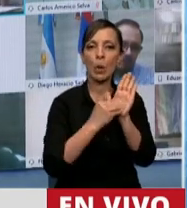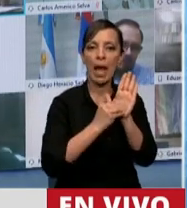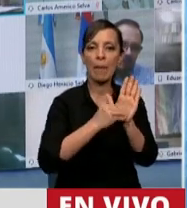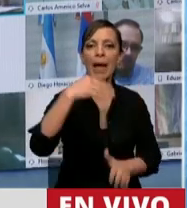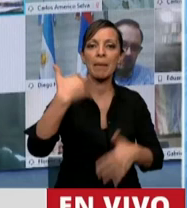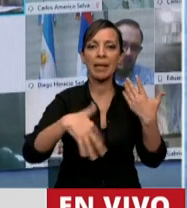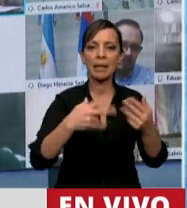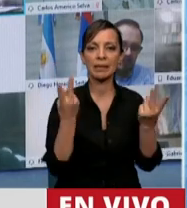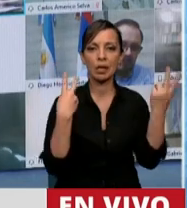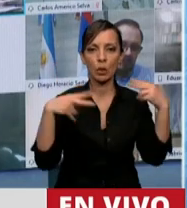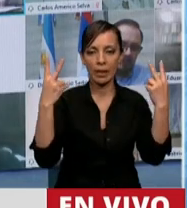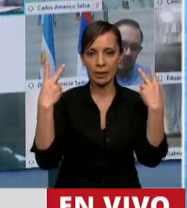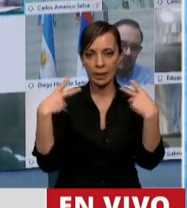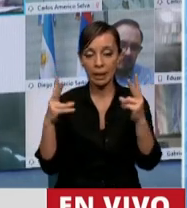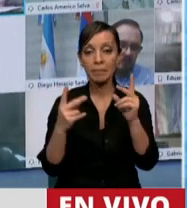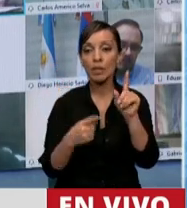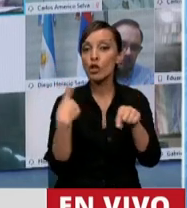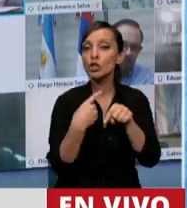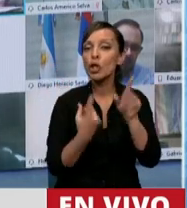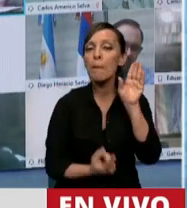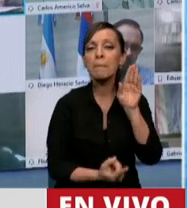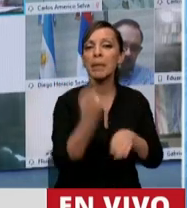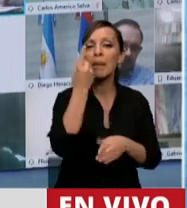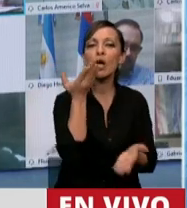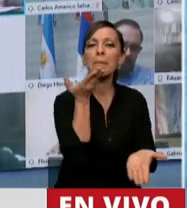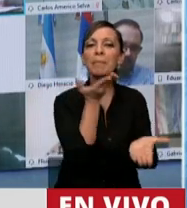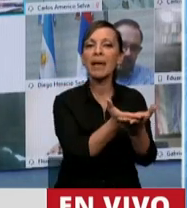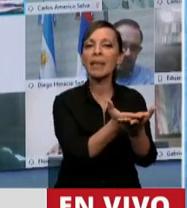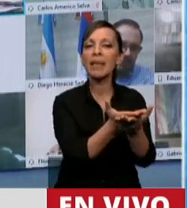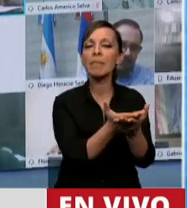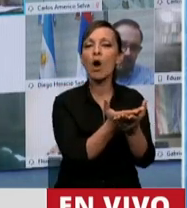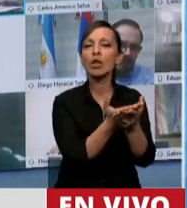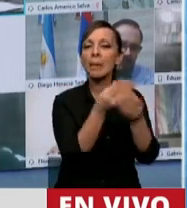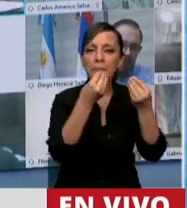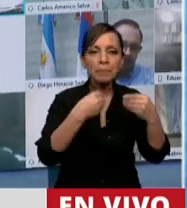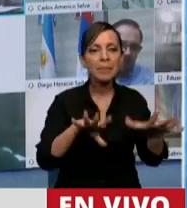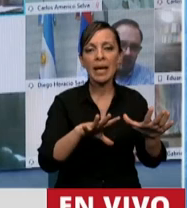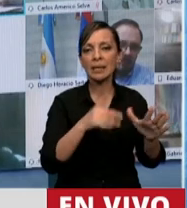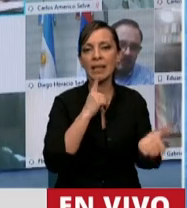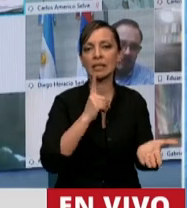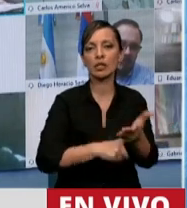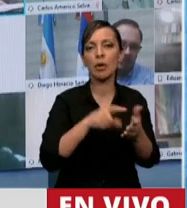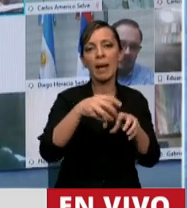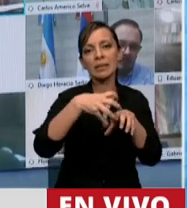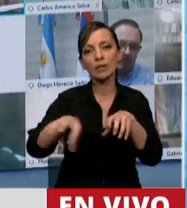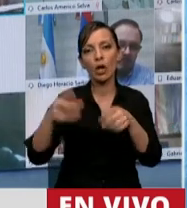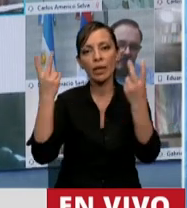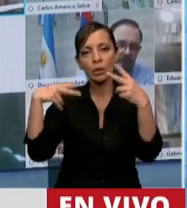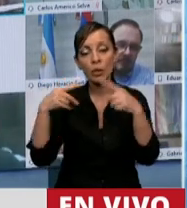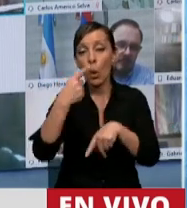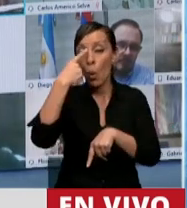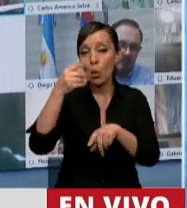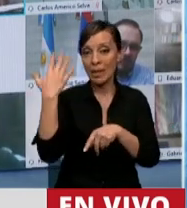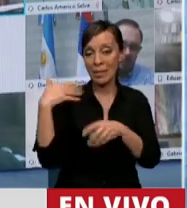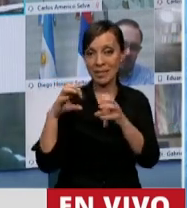turística. Porque fuimos los primeros que salimos a pedir por la aplicación de medidas para el sector. La última sesión válida que